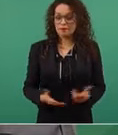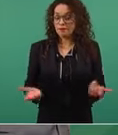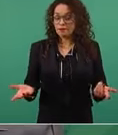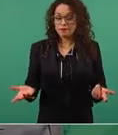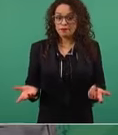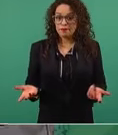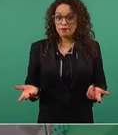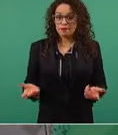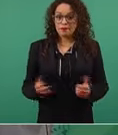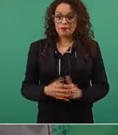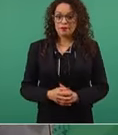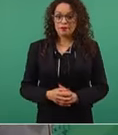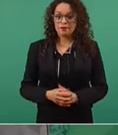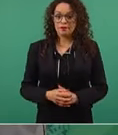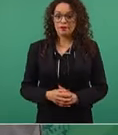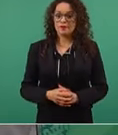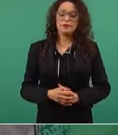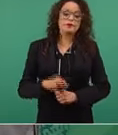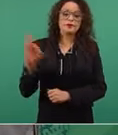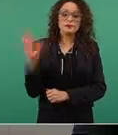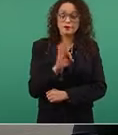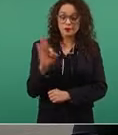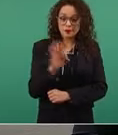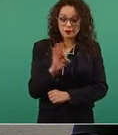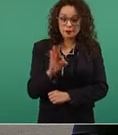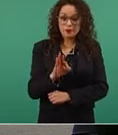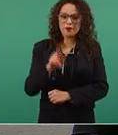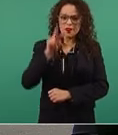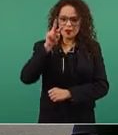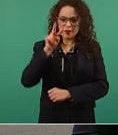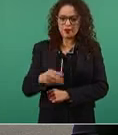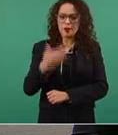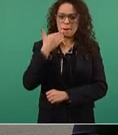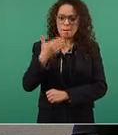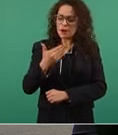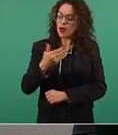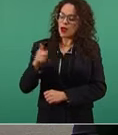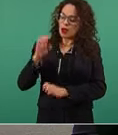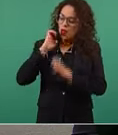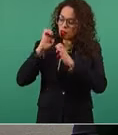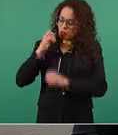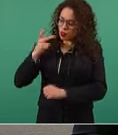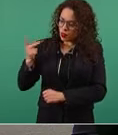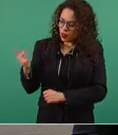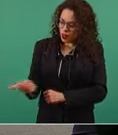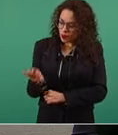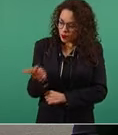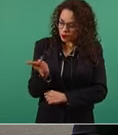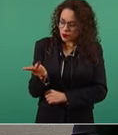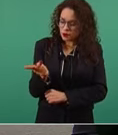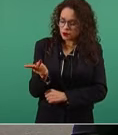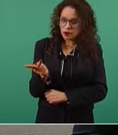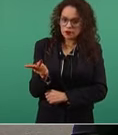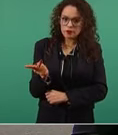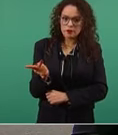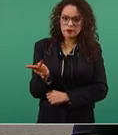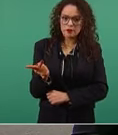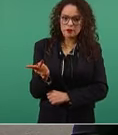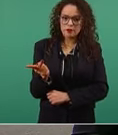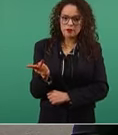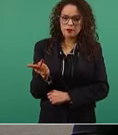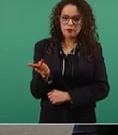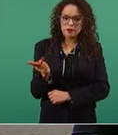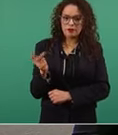se tratara de una entrevista que le hace León Krause al